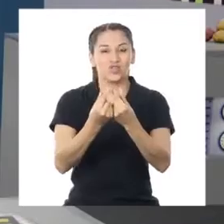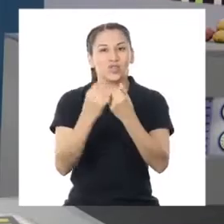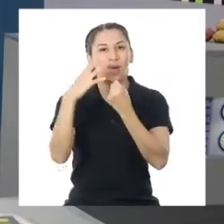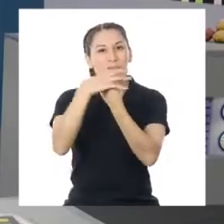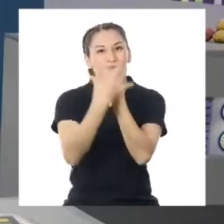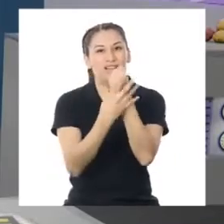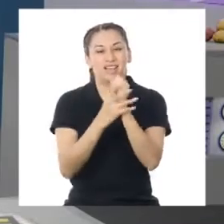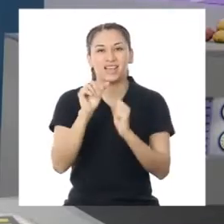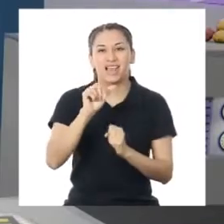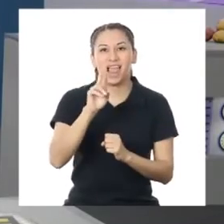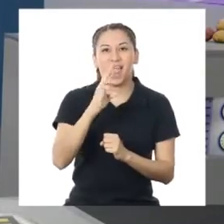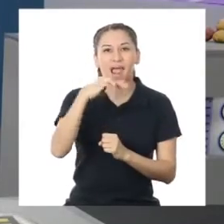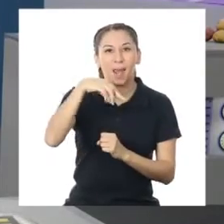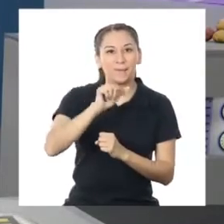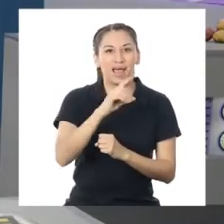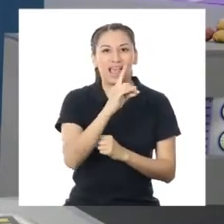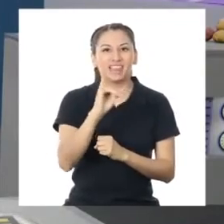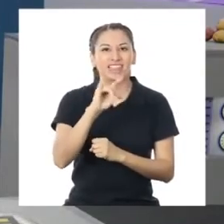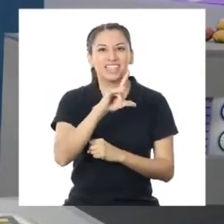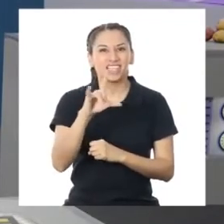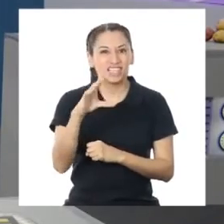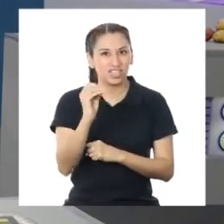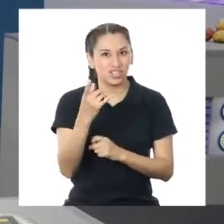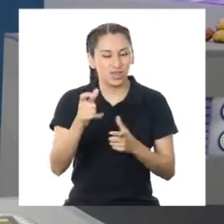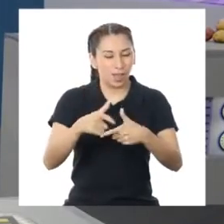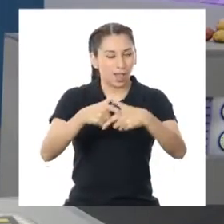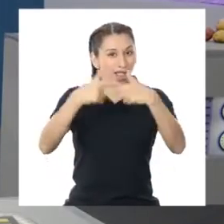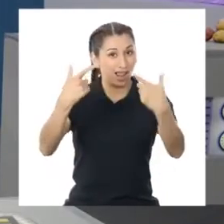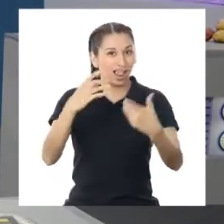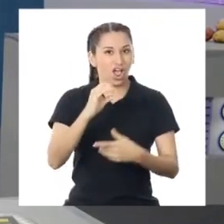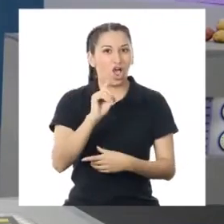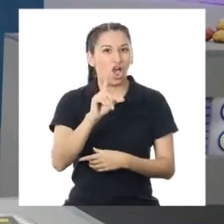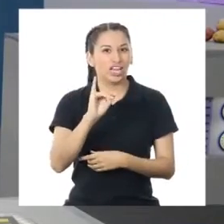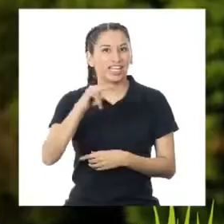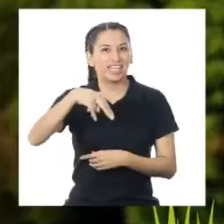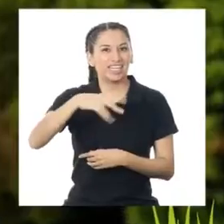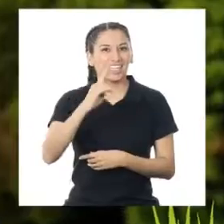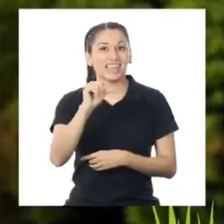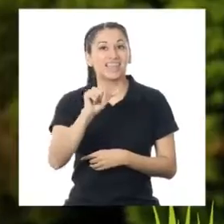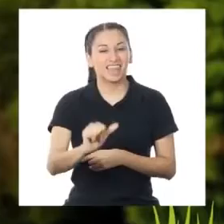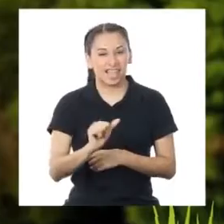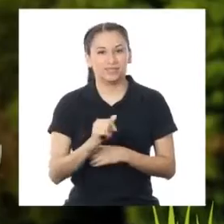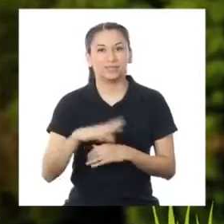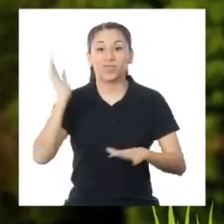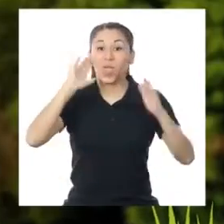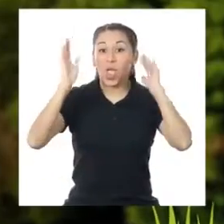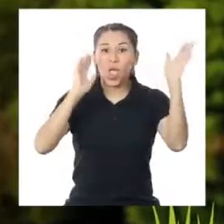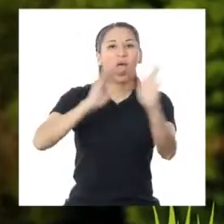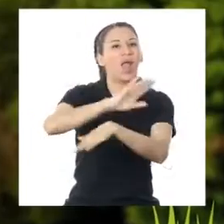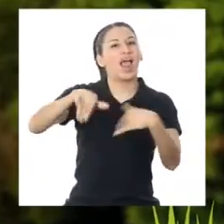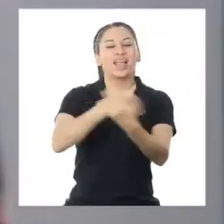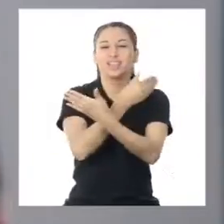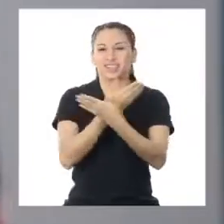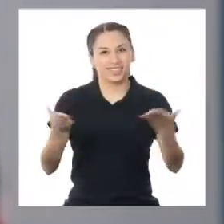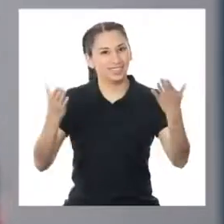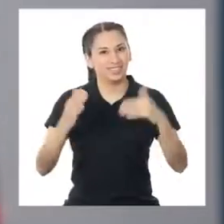armadillo! ¡La tenaz! ¡Olinda! ¡Hola a todos y todas!